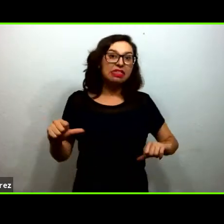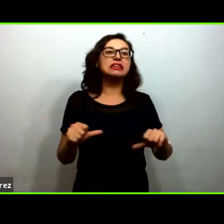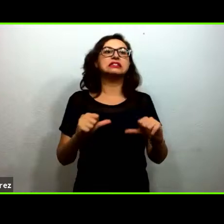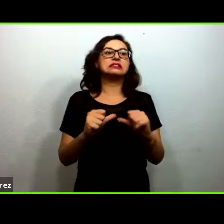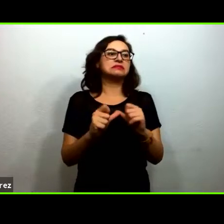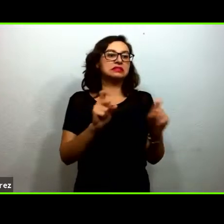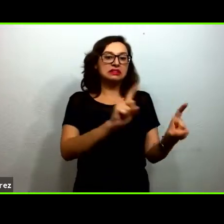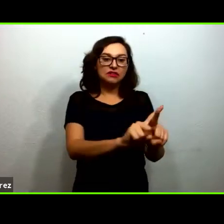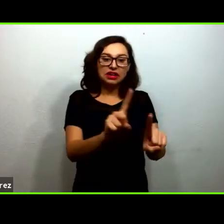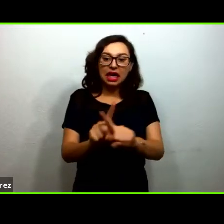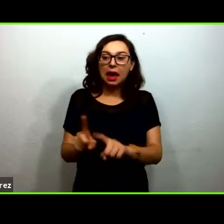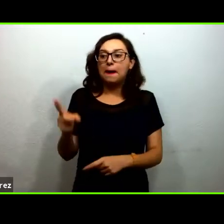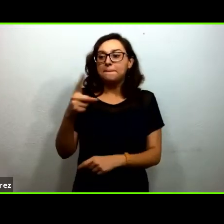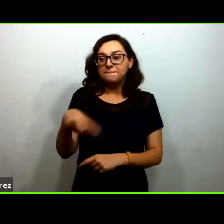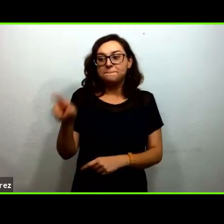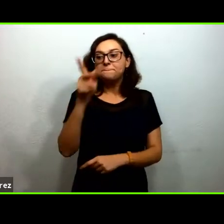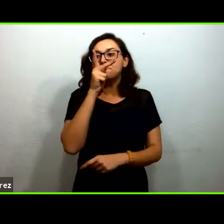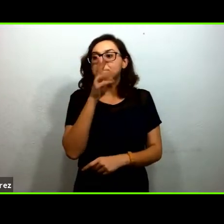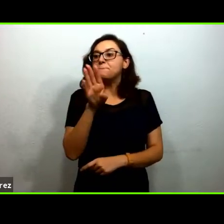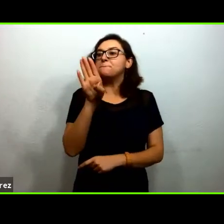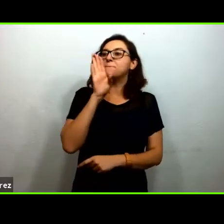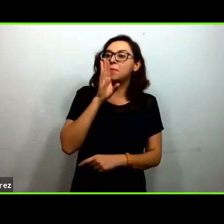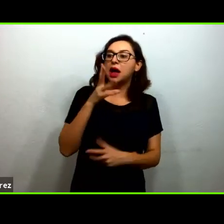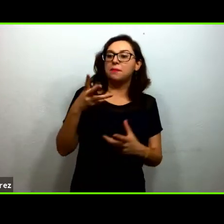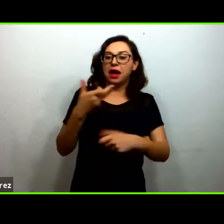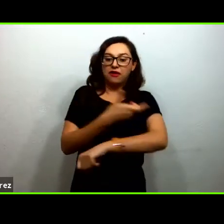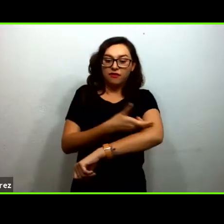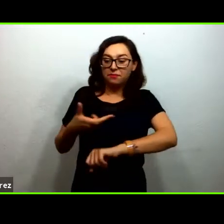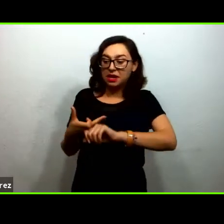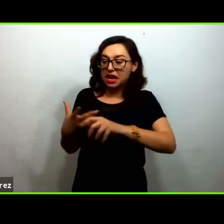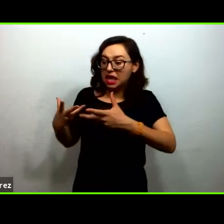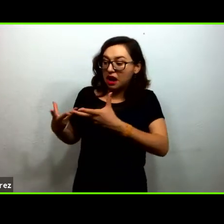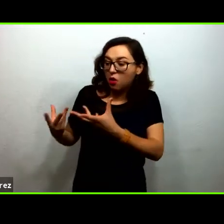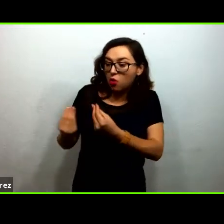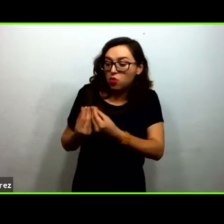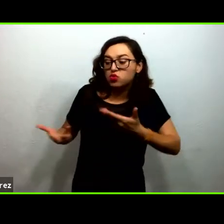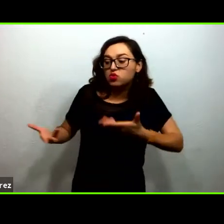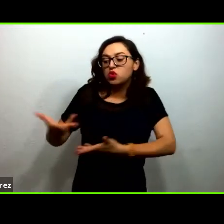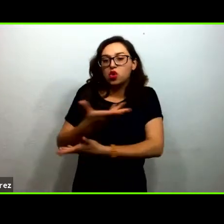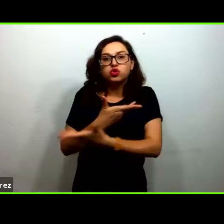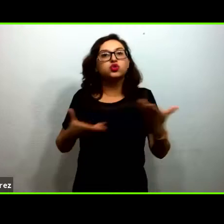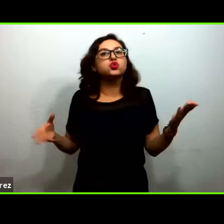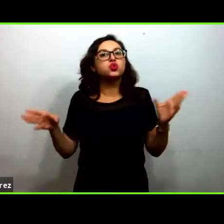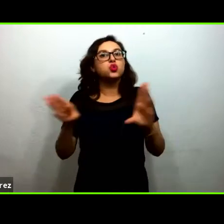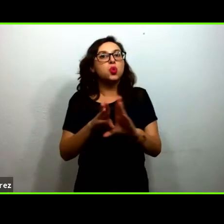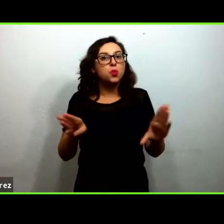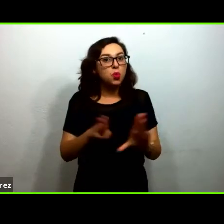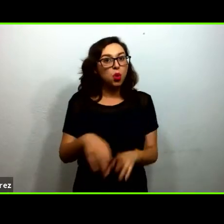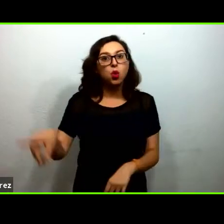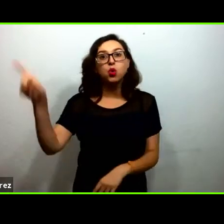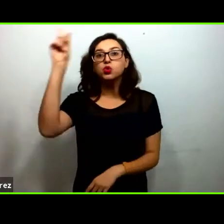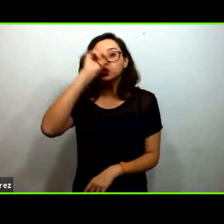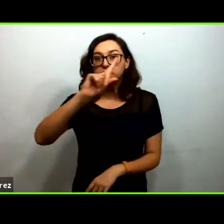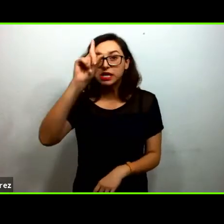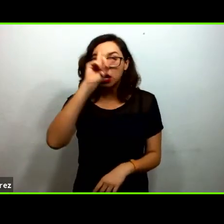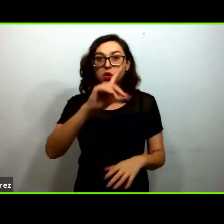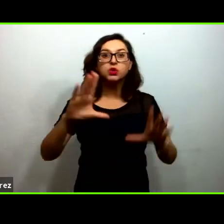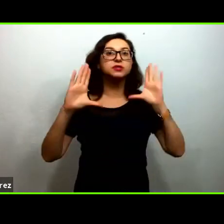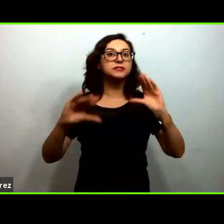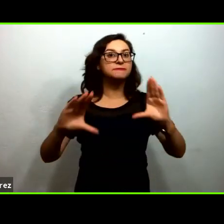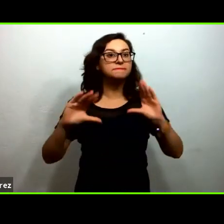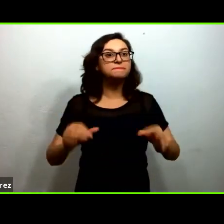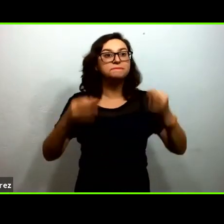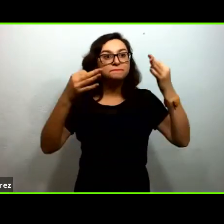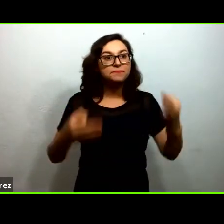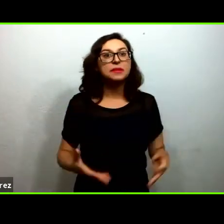socioemocional dentro de la familia algunos tips y consejos de buena enseñanza para el acompañamiento